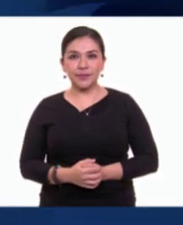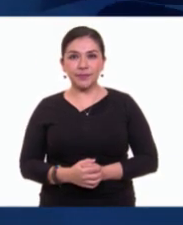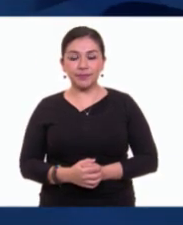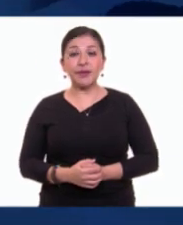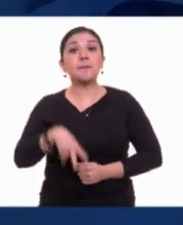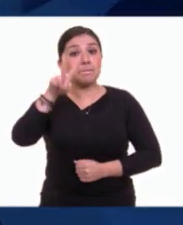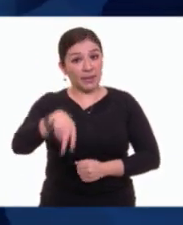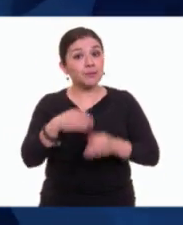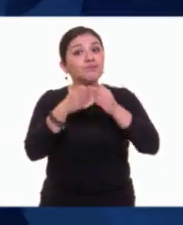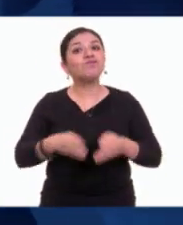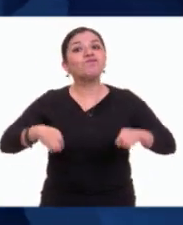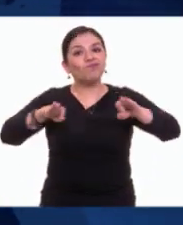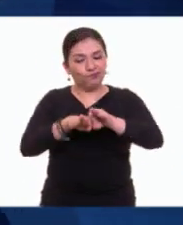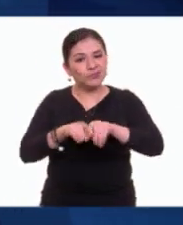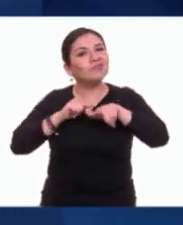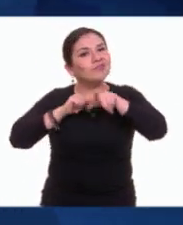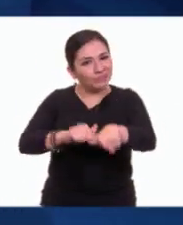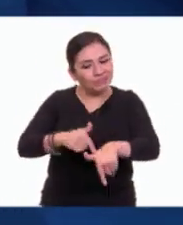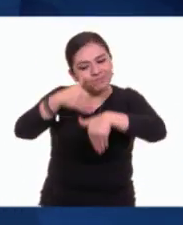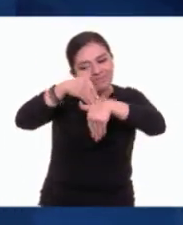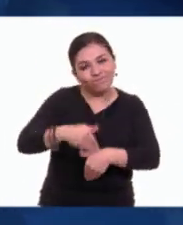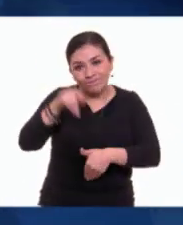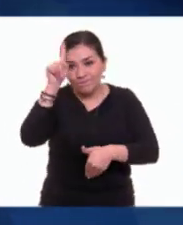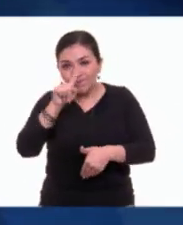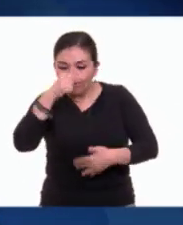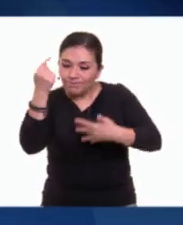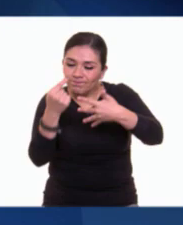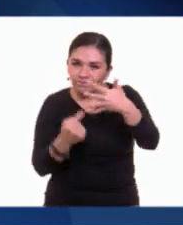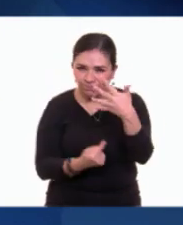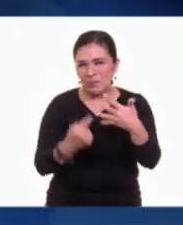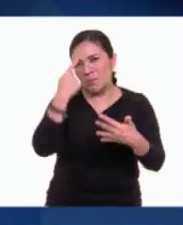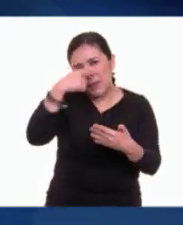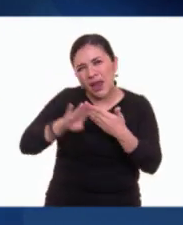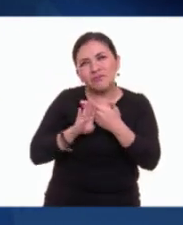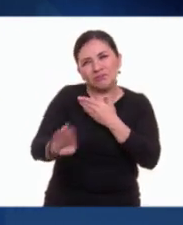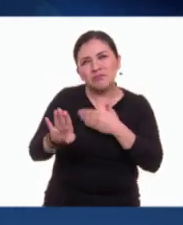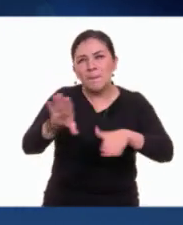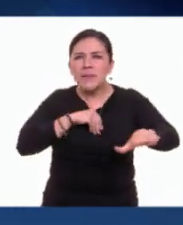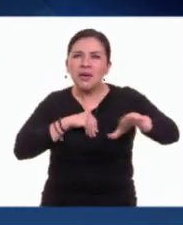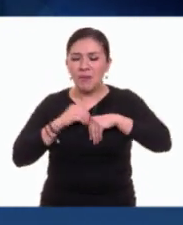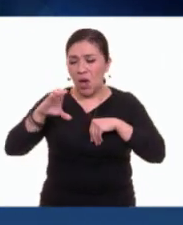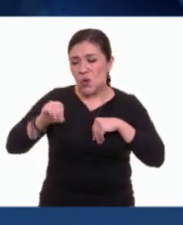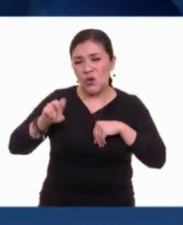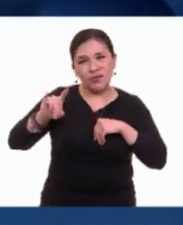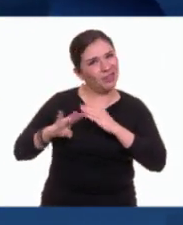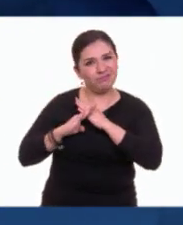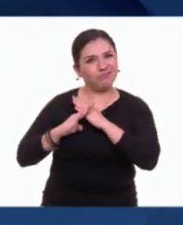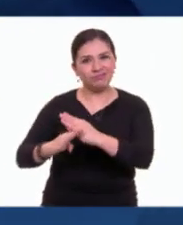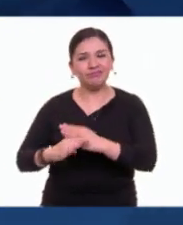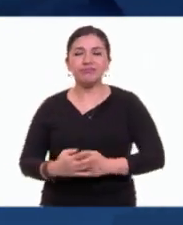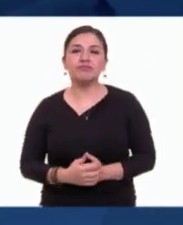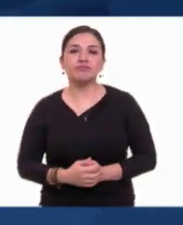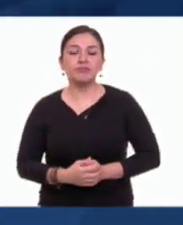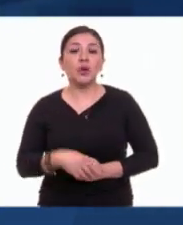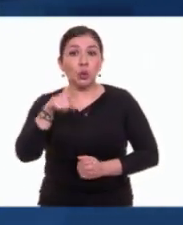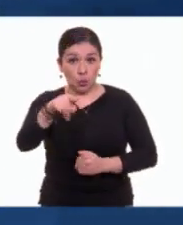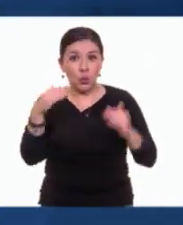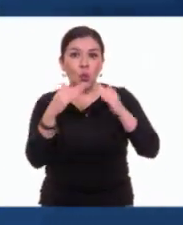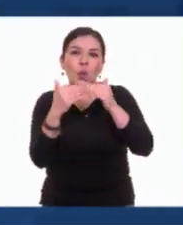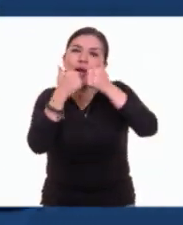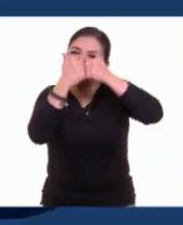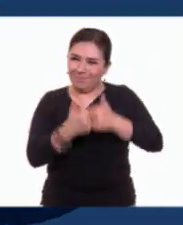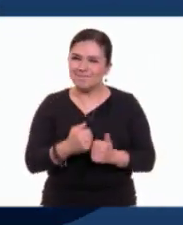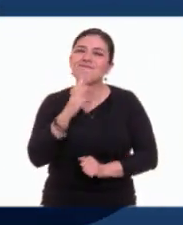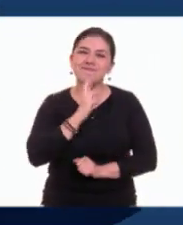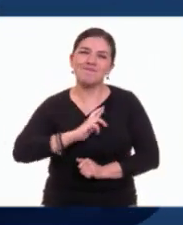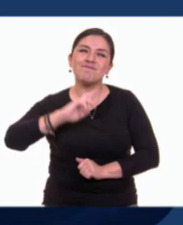Es muy importante continuar con las recomendaciones para evitar contagios de COVID. Trata